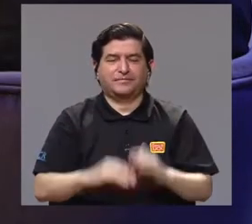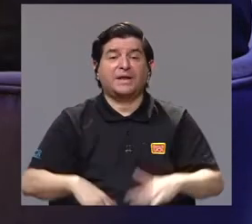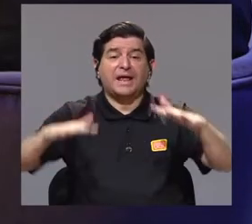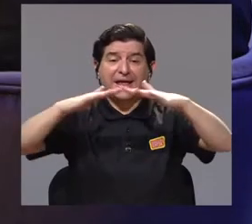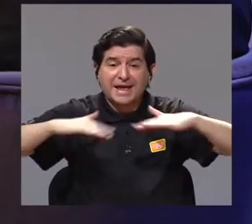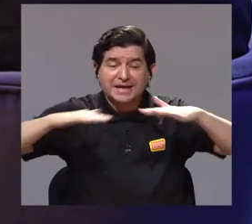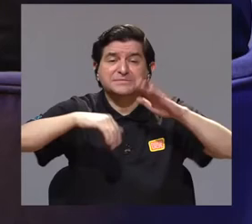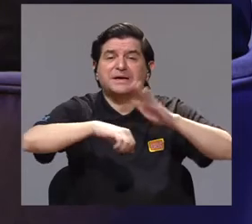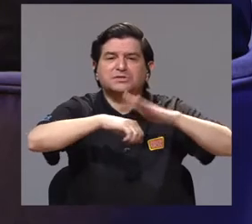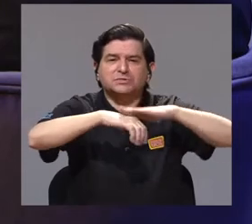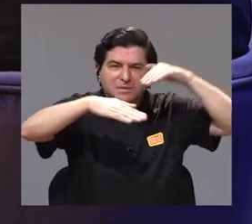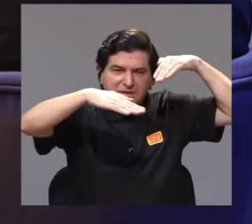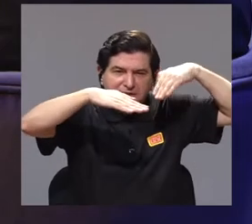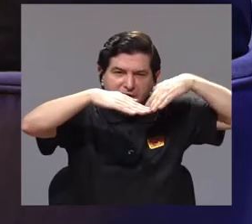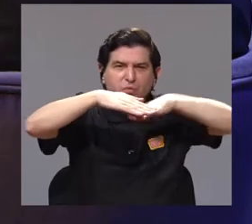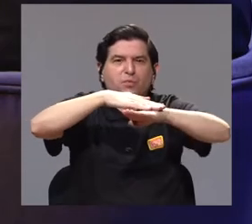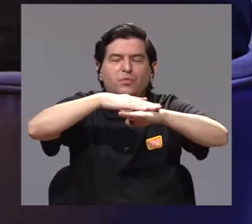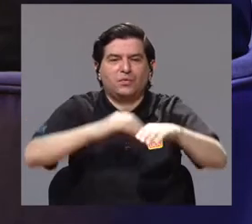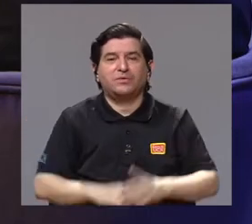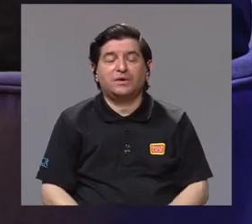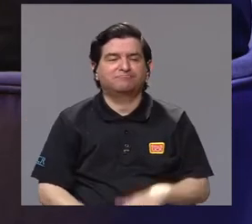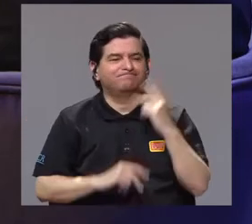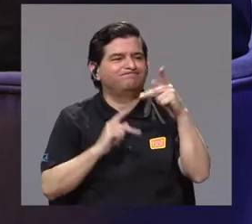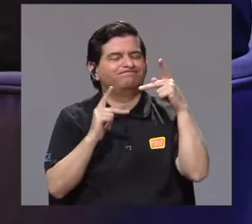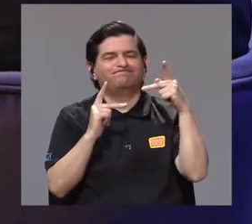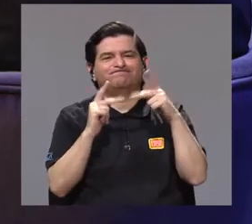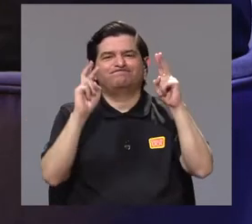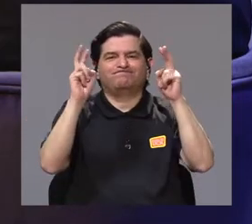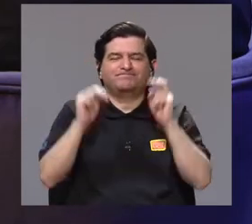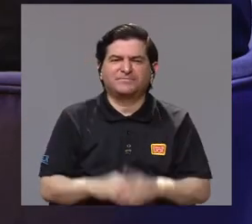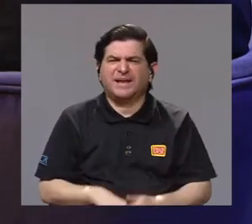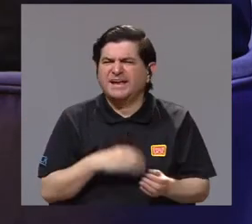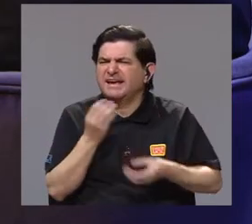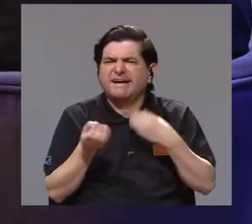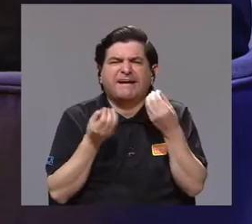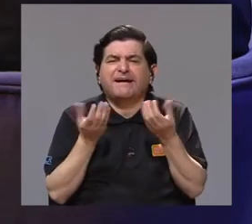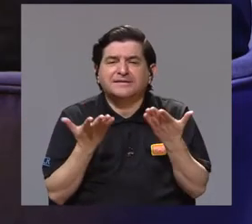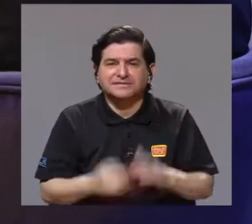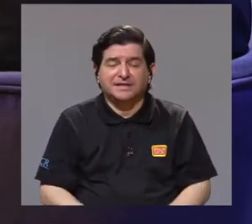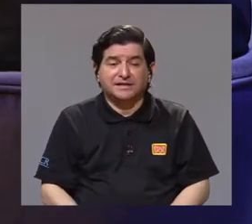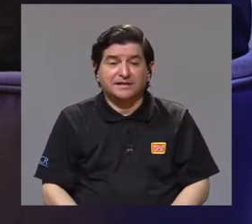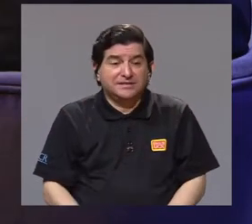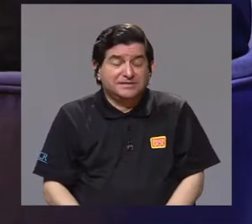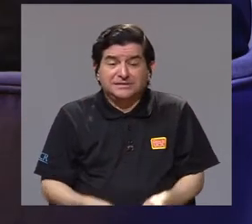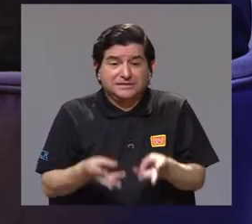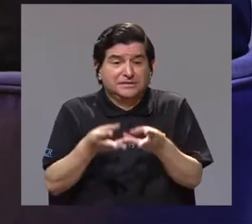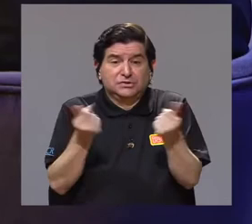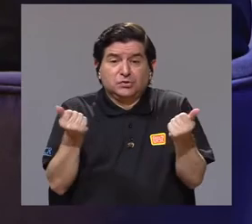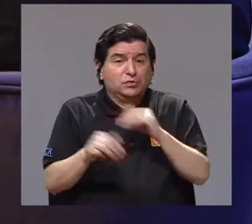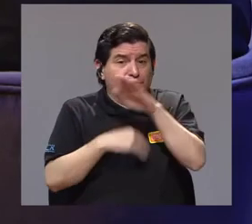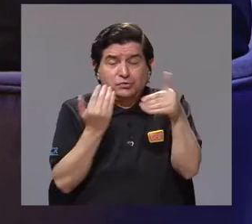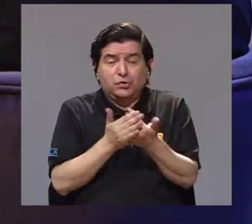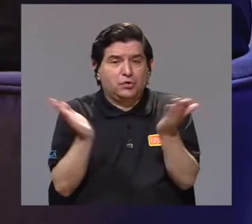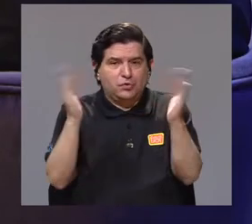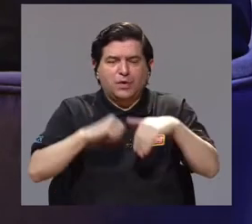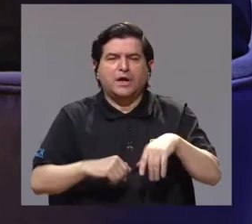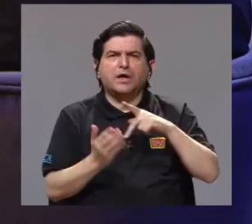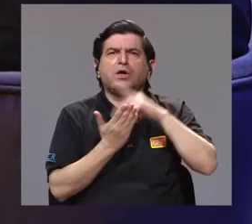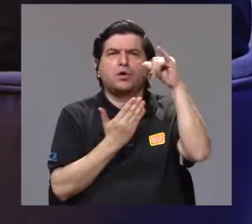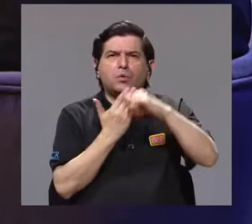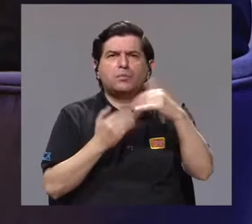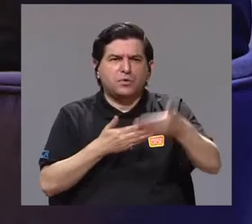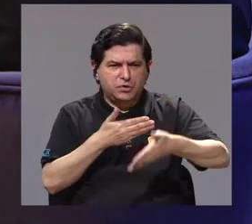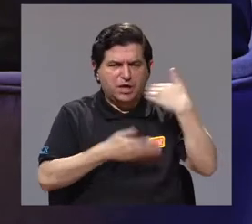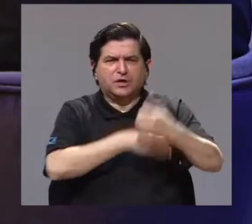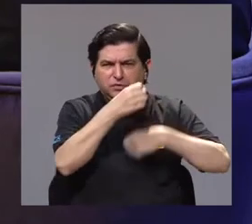casas, que quedan espacios para entrar en el cielo raso que son perfectos. ¿Qué hacer? Repito, no hay una receta. Nosotros hace unos años